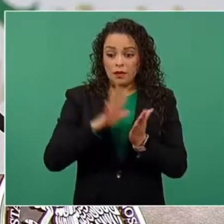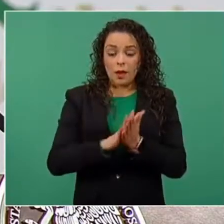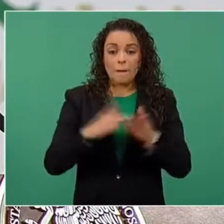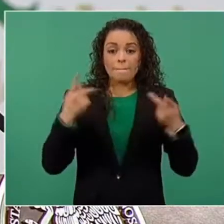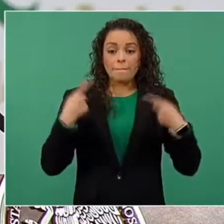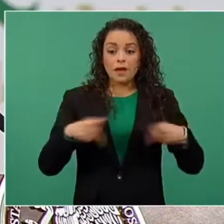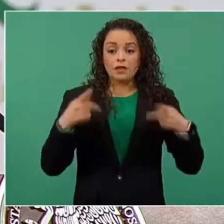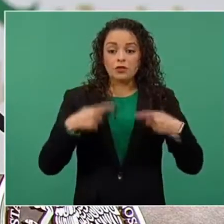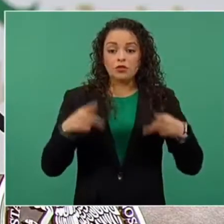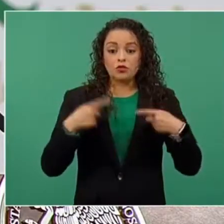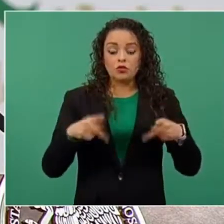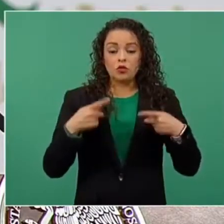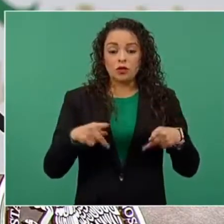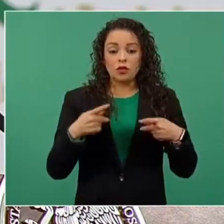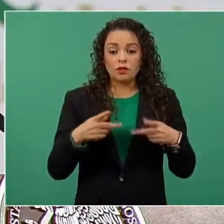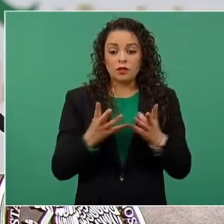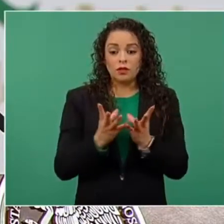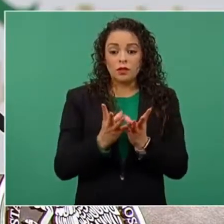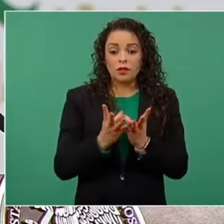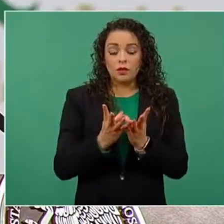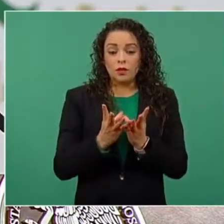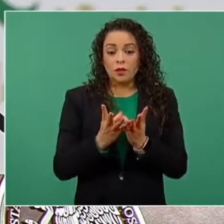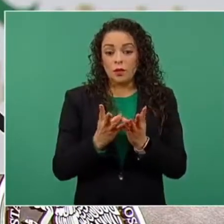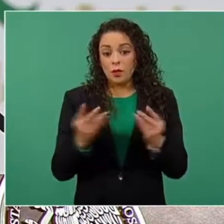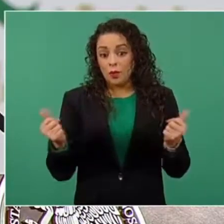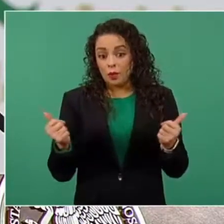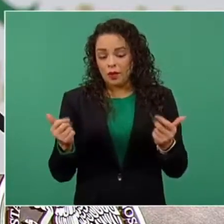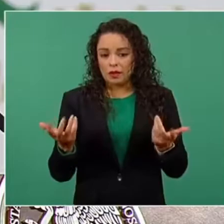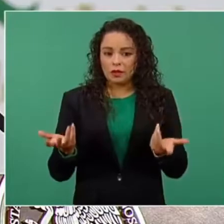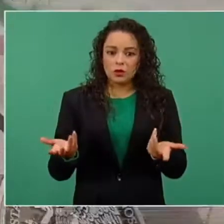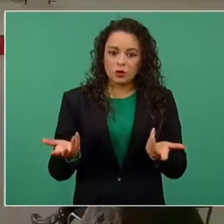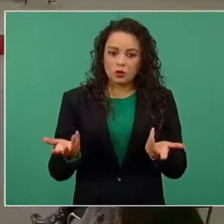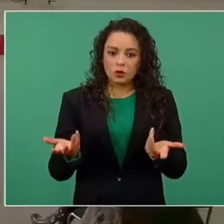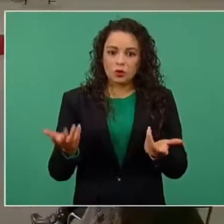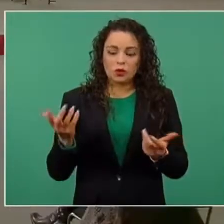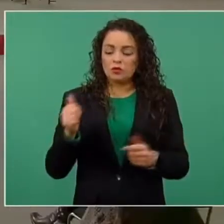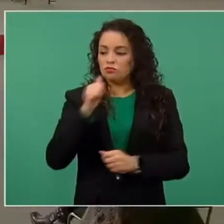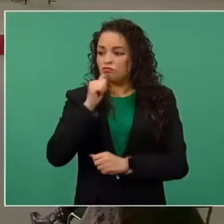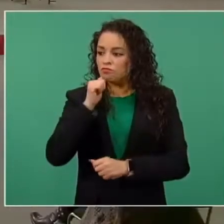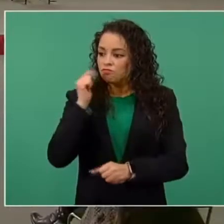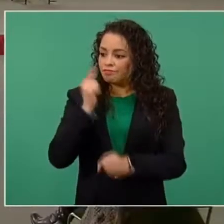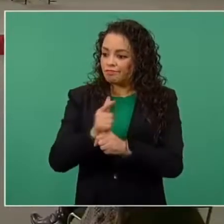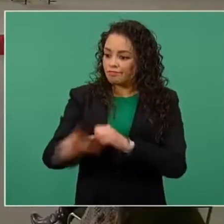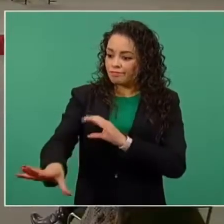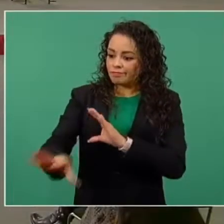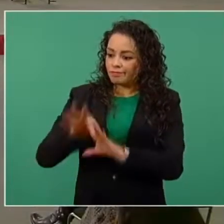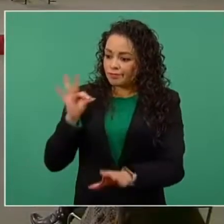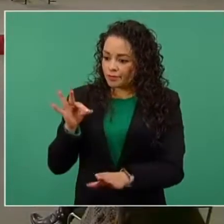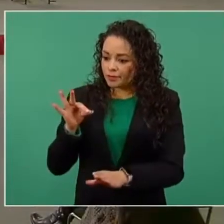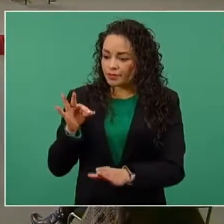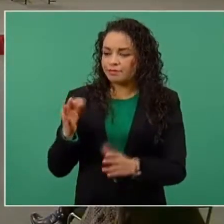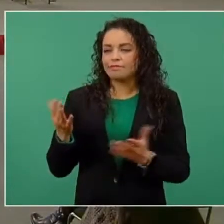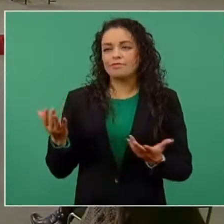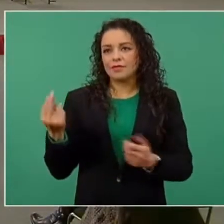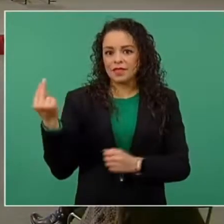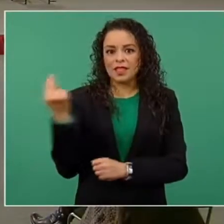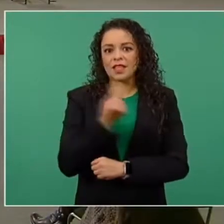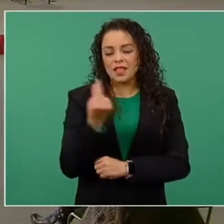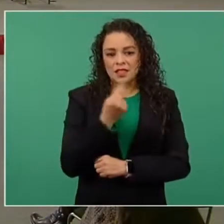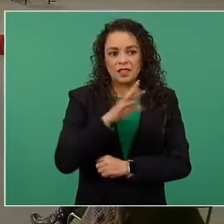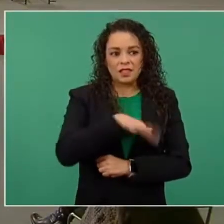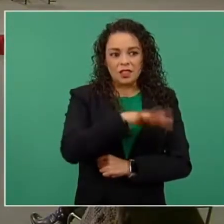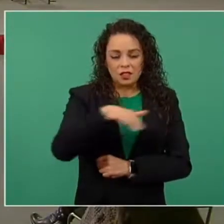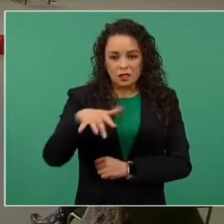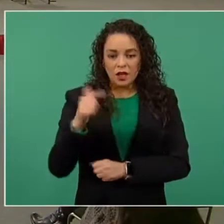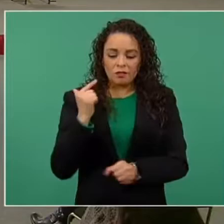desaparecidas o no encontradas, necesitamos con toda seguridad encontrar a muchos